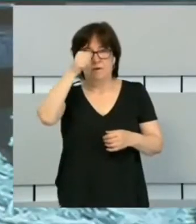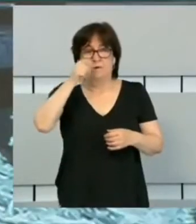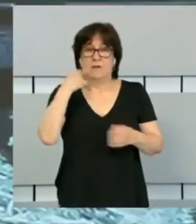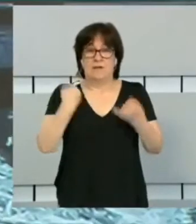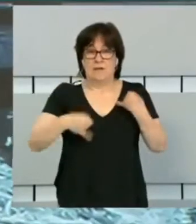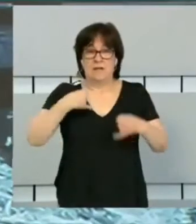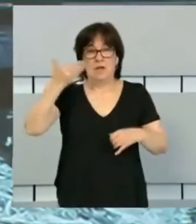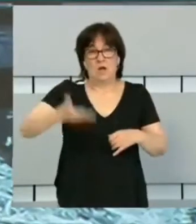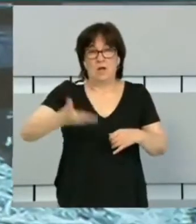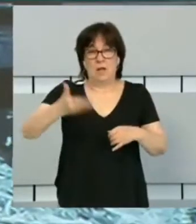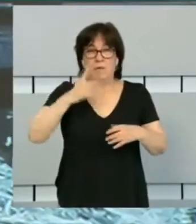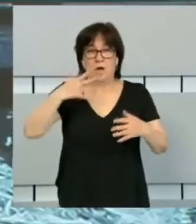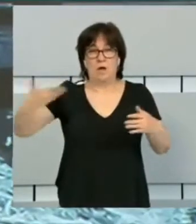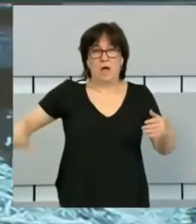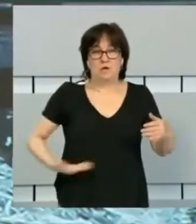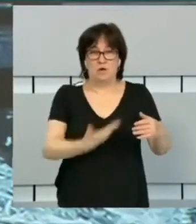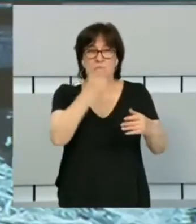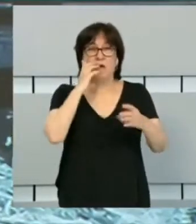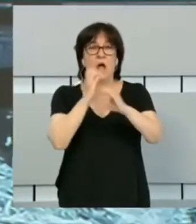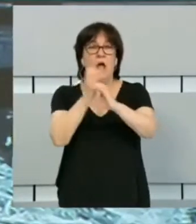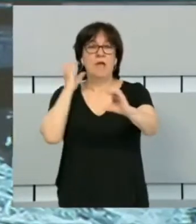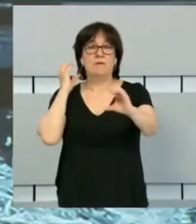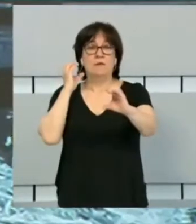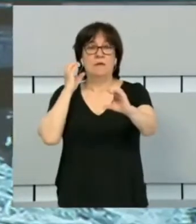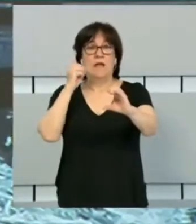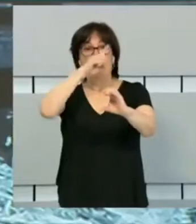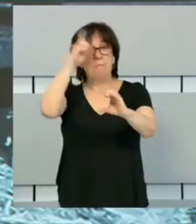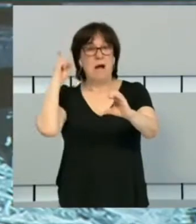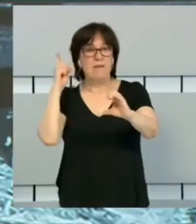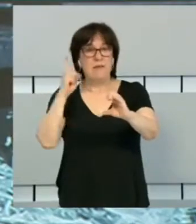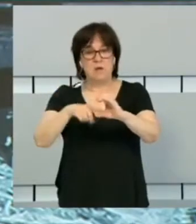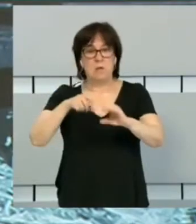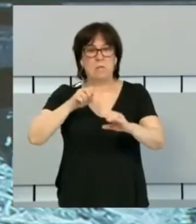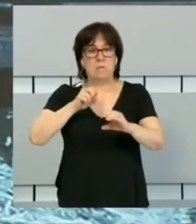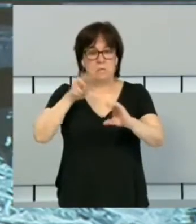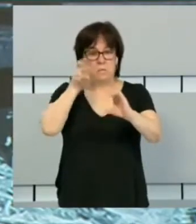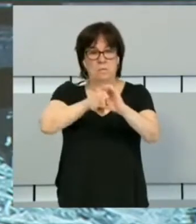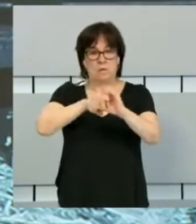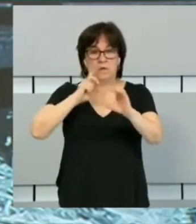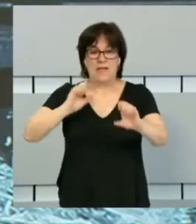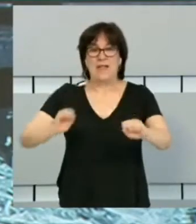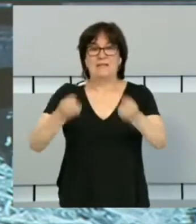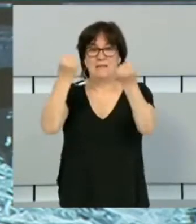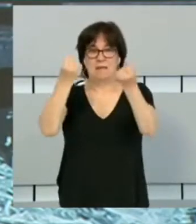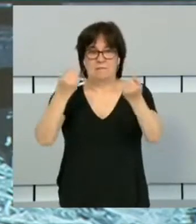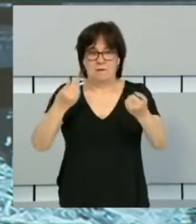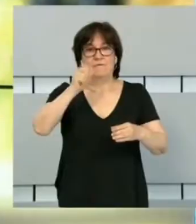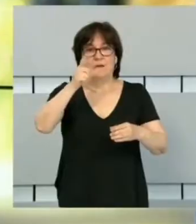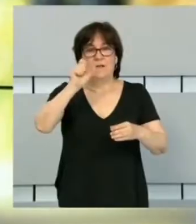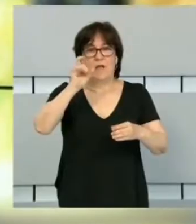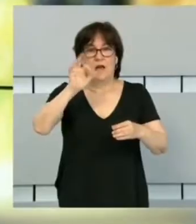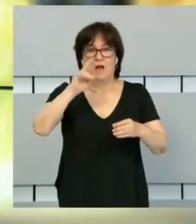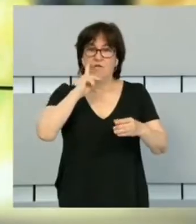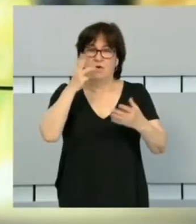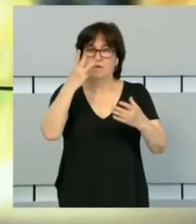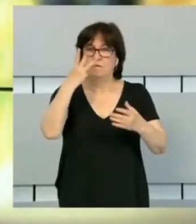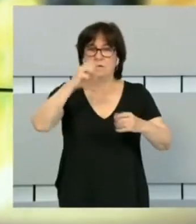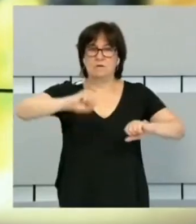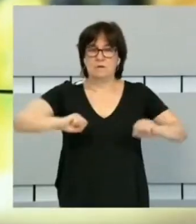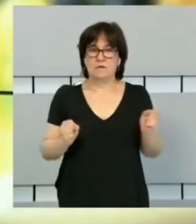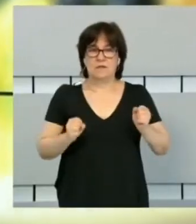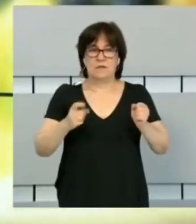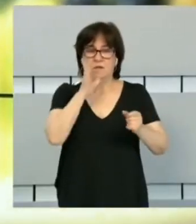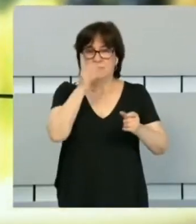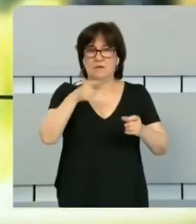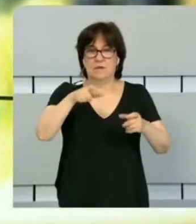resultado herido grave tras ser atropellado por un ur... En Madrid, un pasajero le ha salvado la vida. ...a tres atracadores